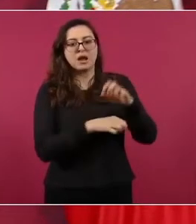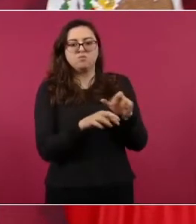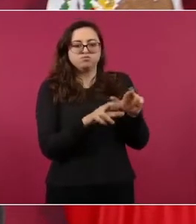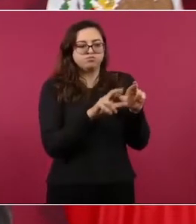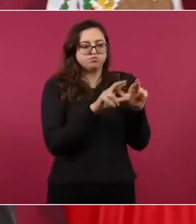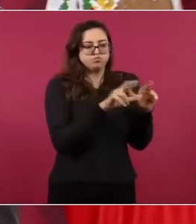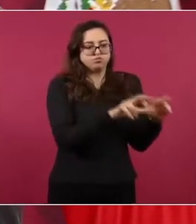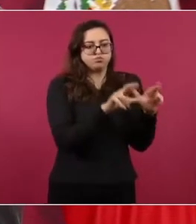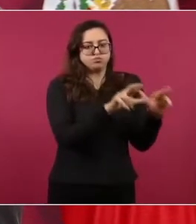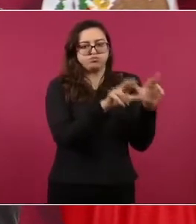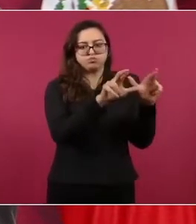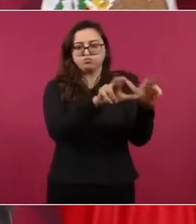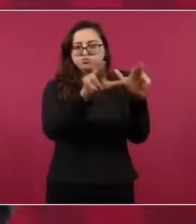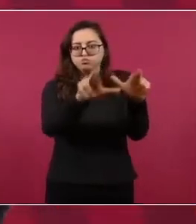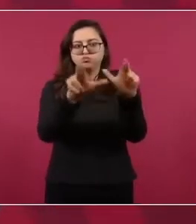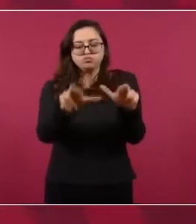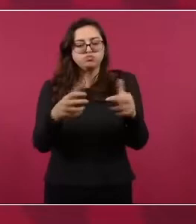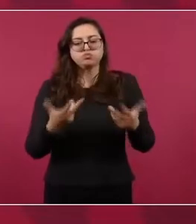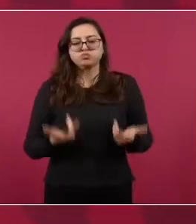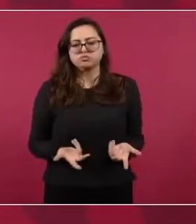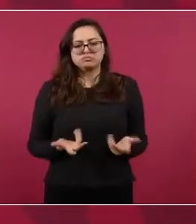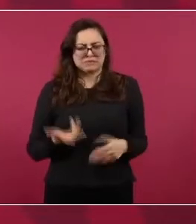como sucedían en México,